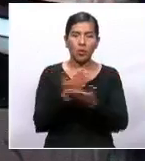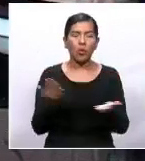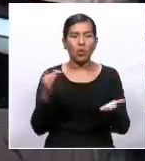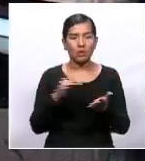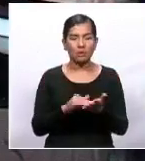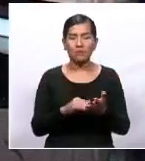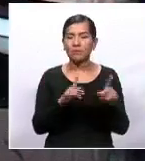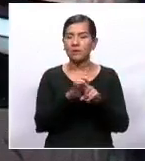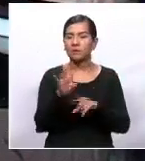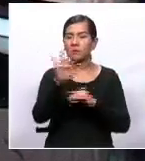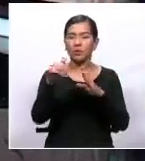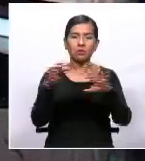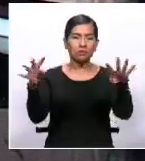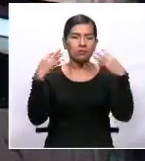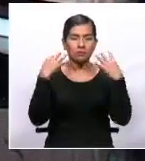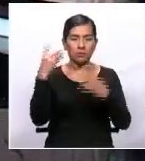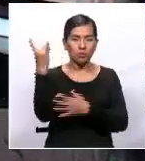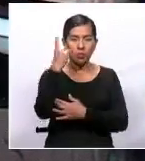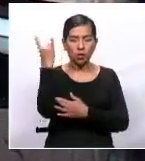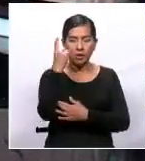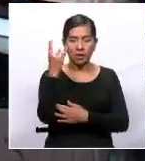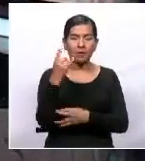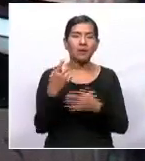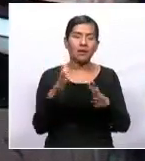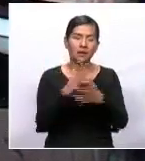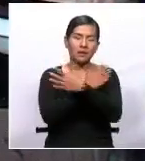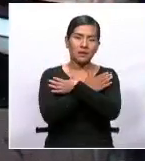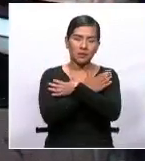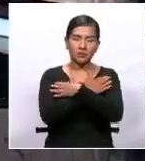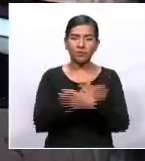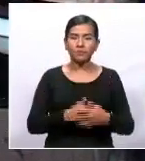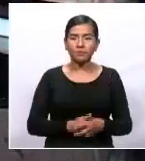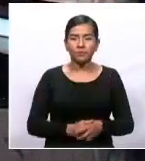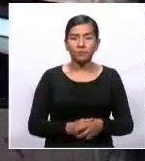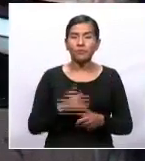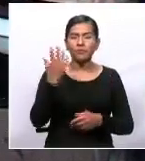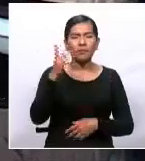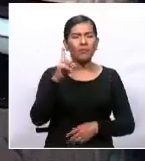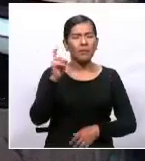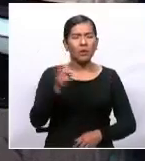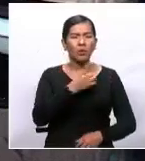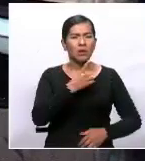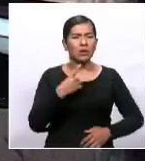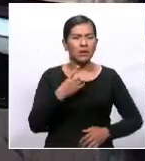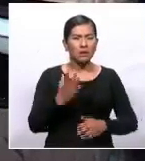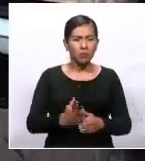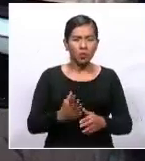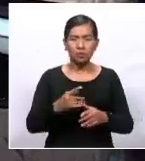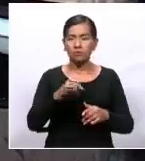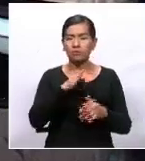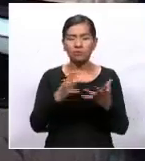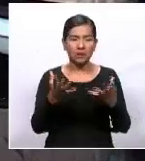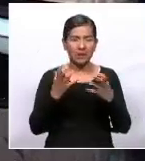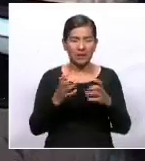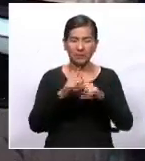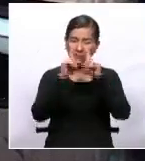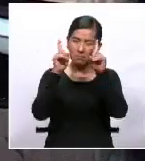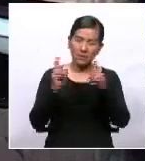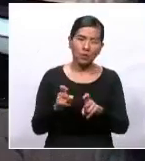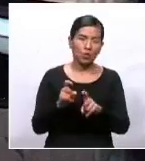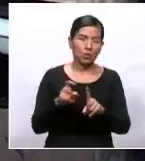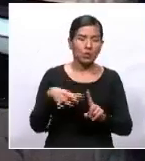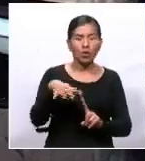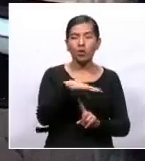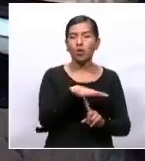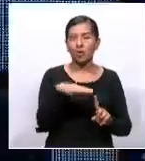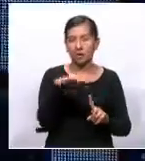...a toda la población boliviana que nos ve a través de Bolivia TV. Diputado, me gustaría iniciar con una pregunta de contexto sobre lo